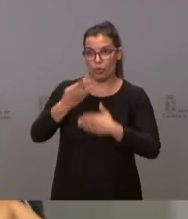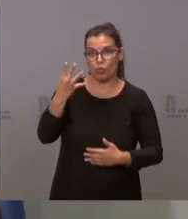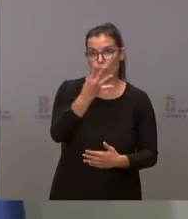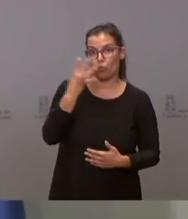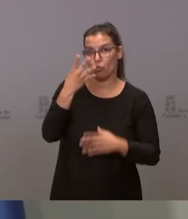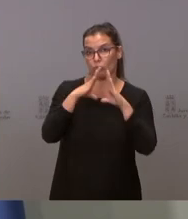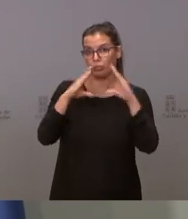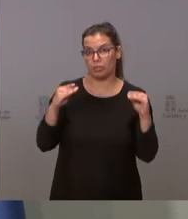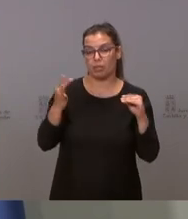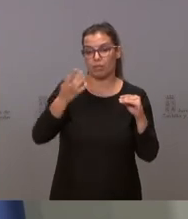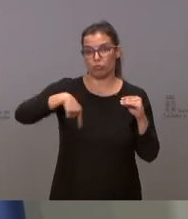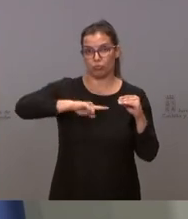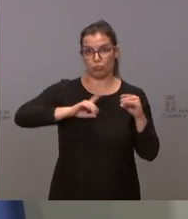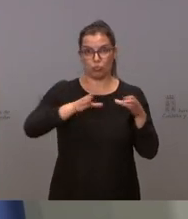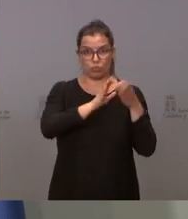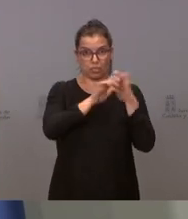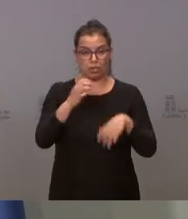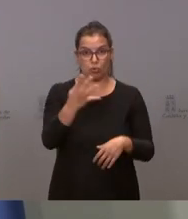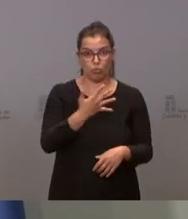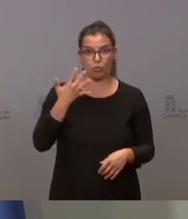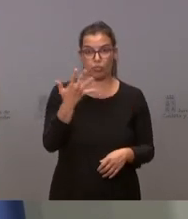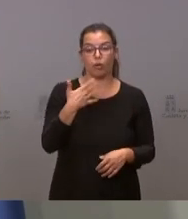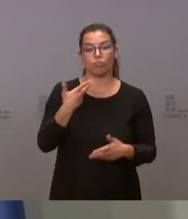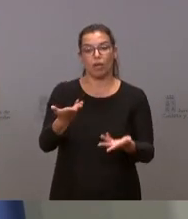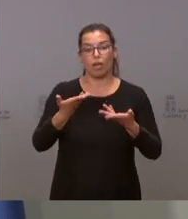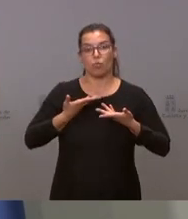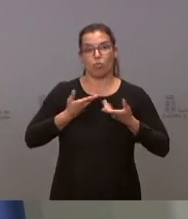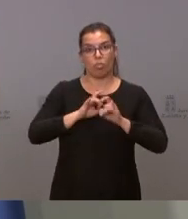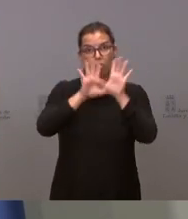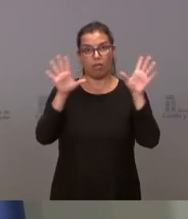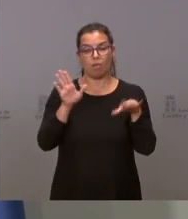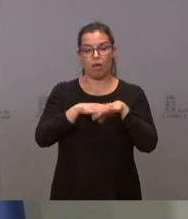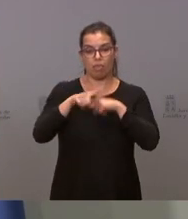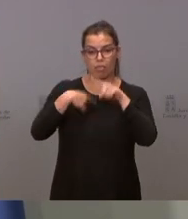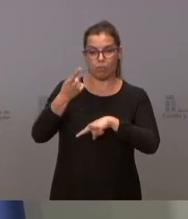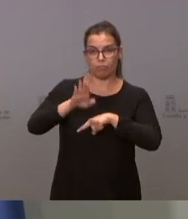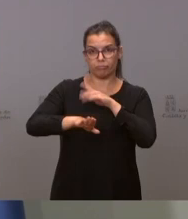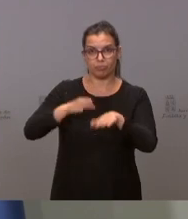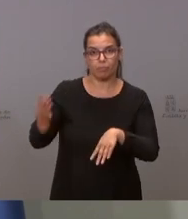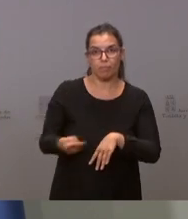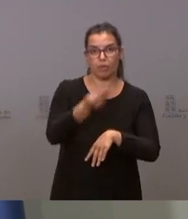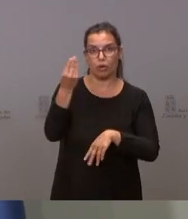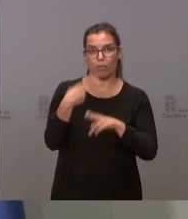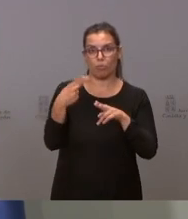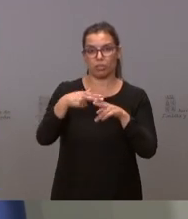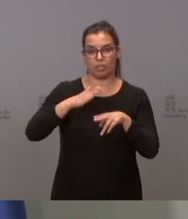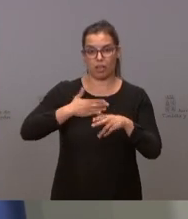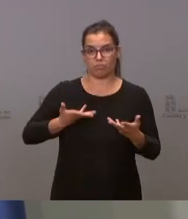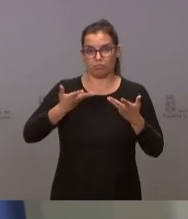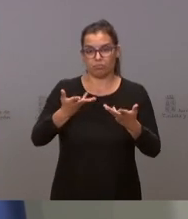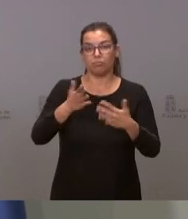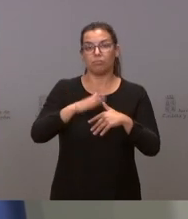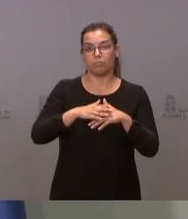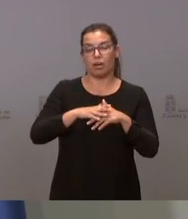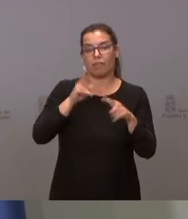y la Administración autonómica nos ayude a mejorar nuestras políticas públicas sobre